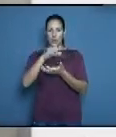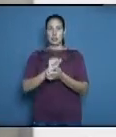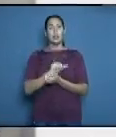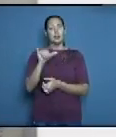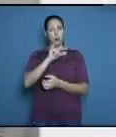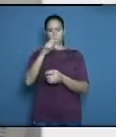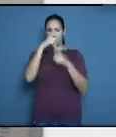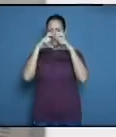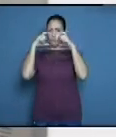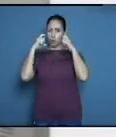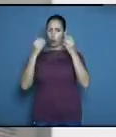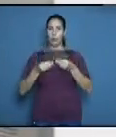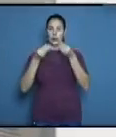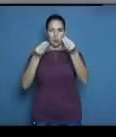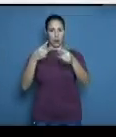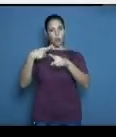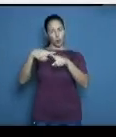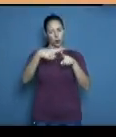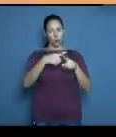entre otros.